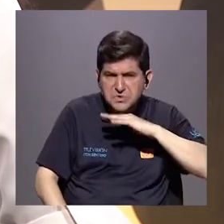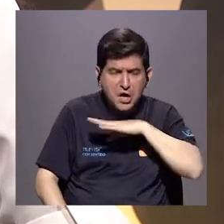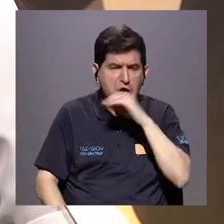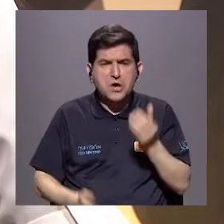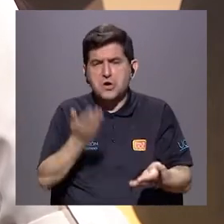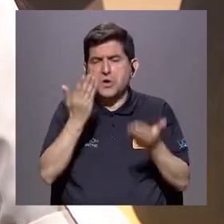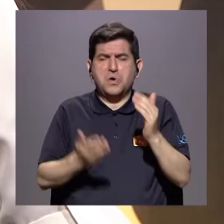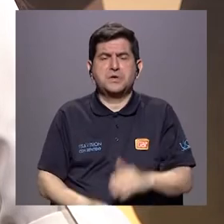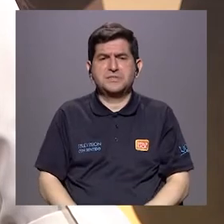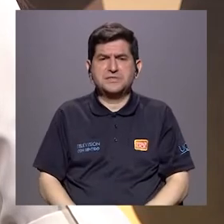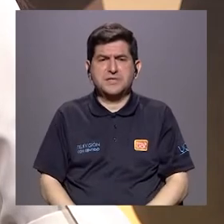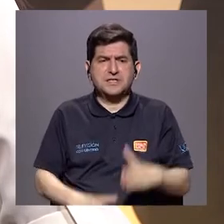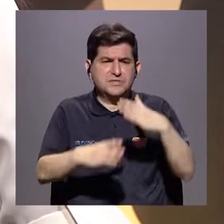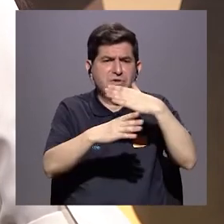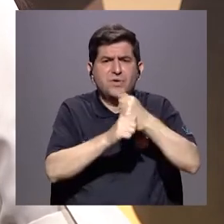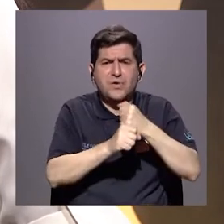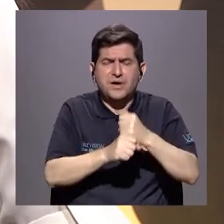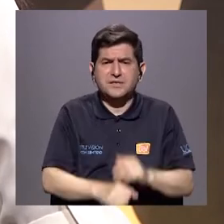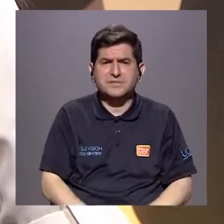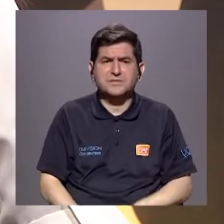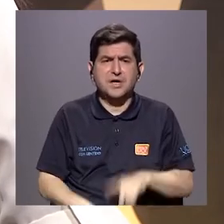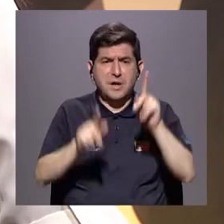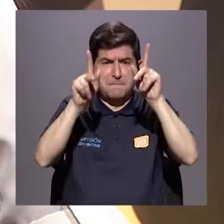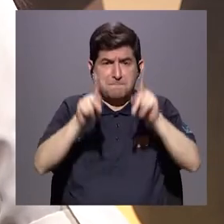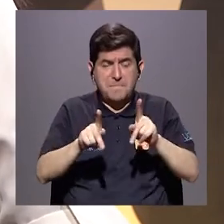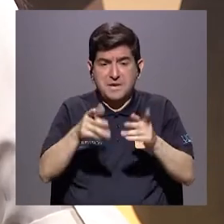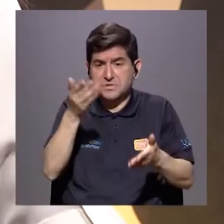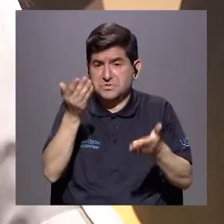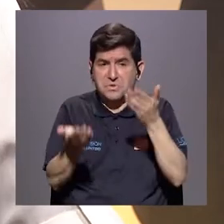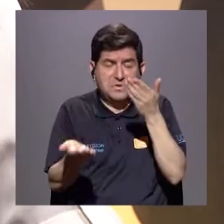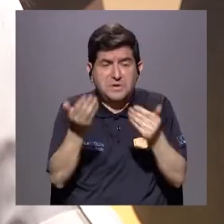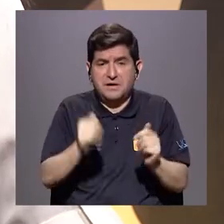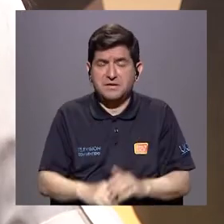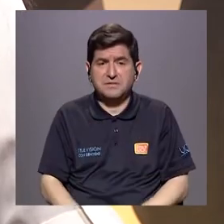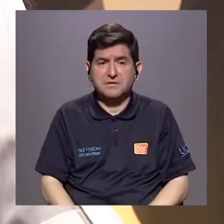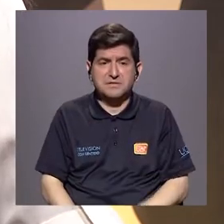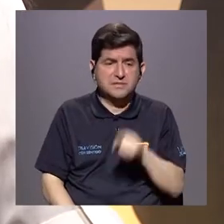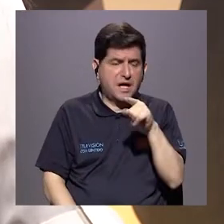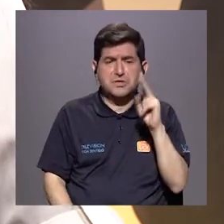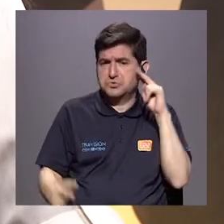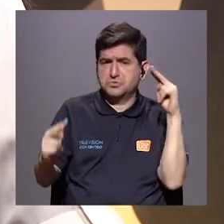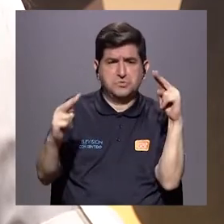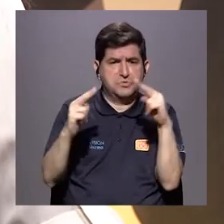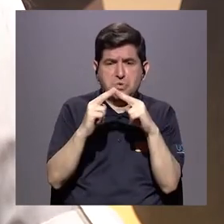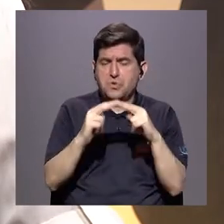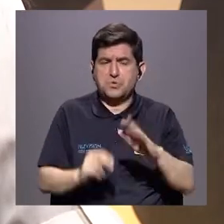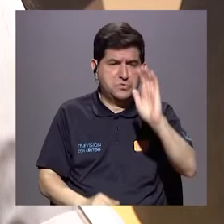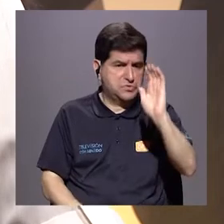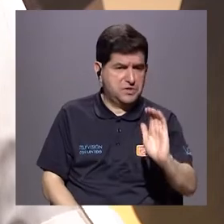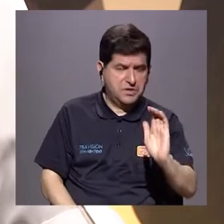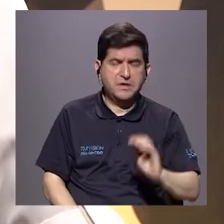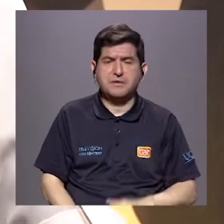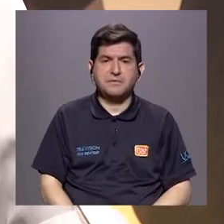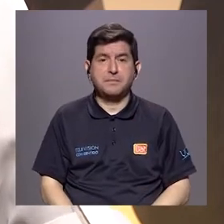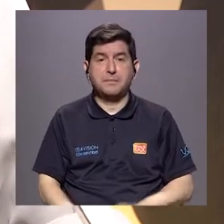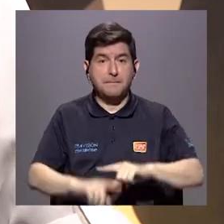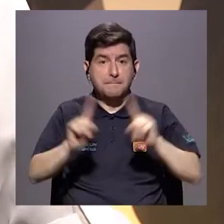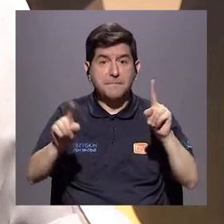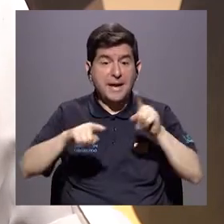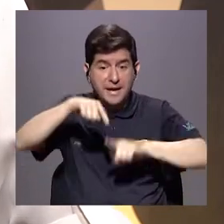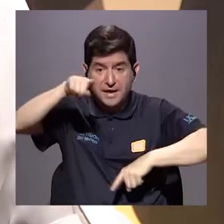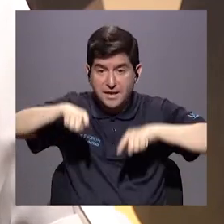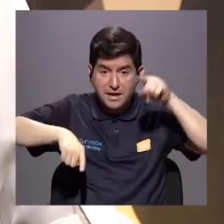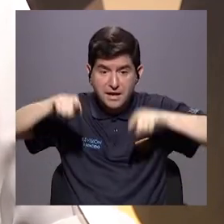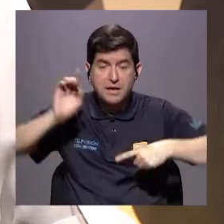o perpretado por personas que son desconocidas para el niño, cuando la